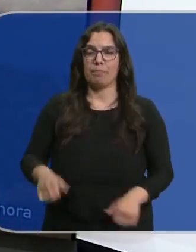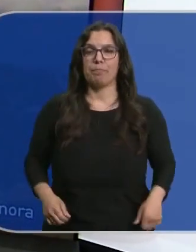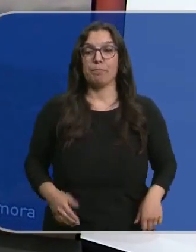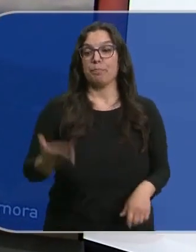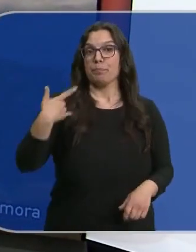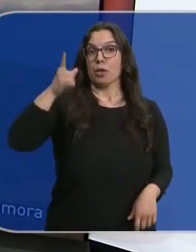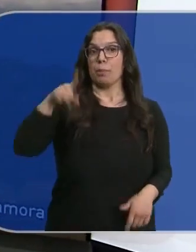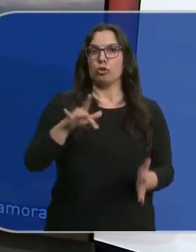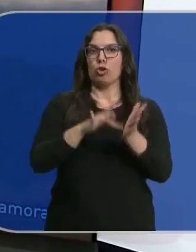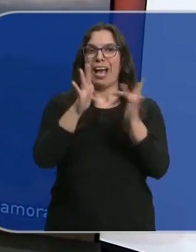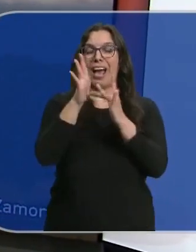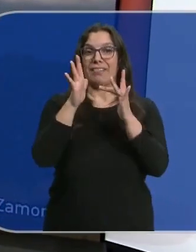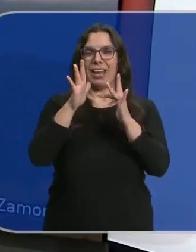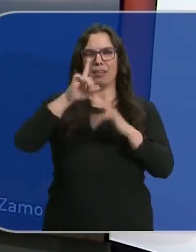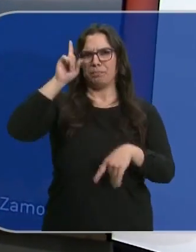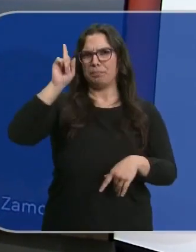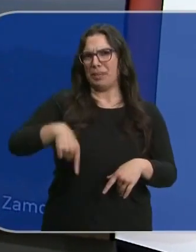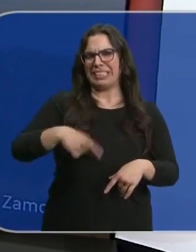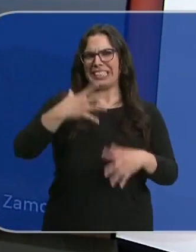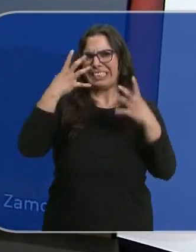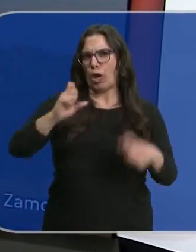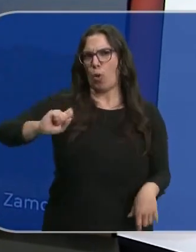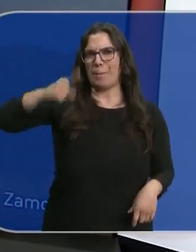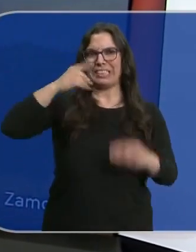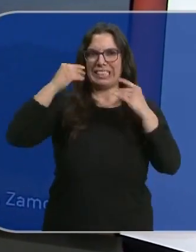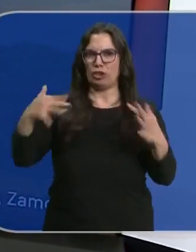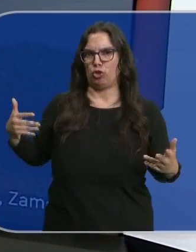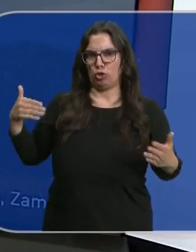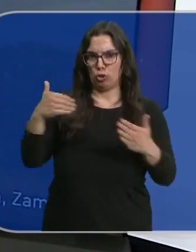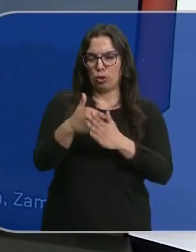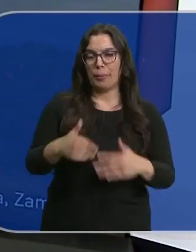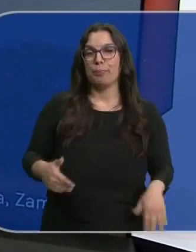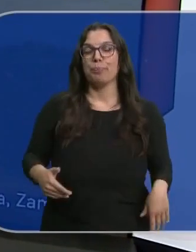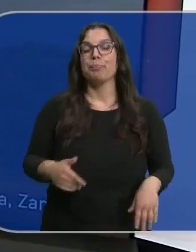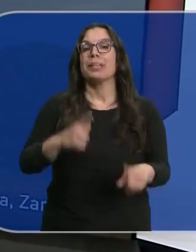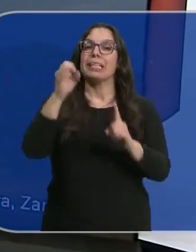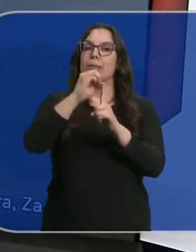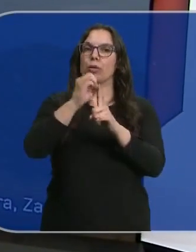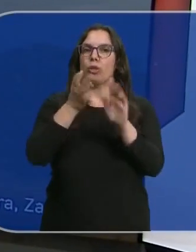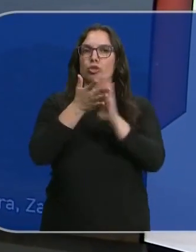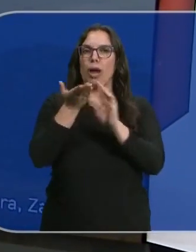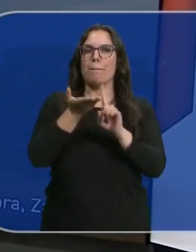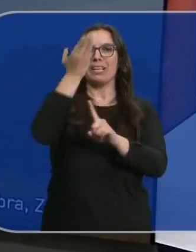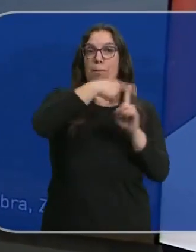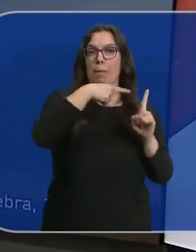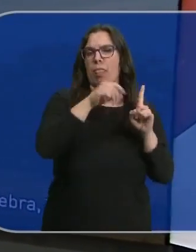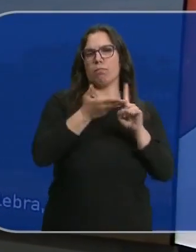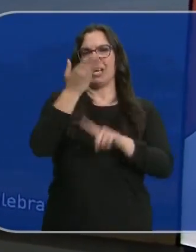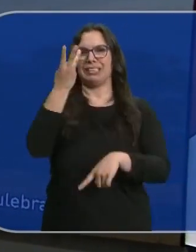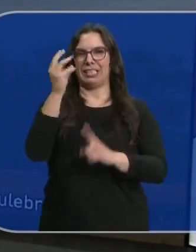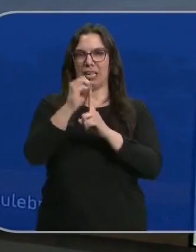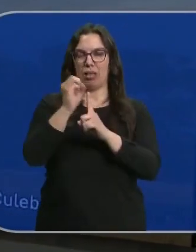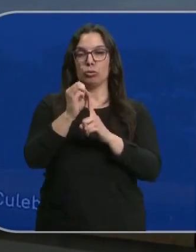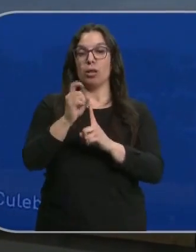pasado mes ha sido el abril más seco y caluroso de la historia desde que se registran estos datos. Las temperaturas han estado tres grados por encima de la media.